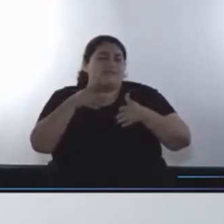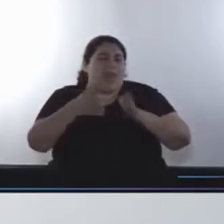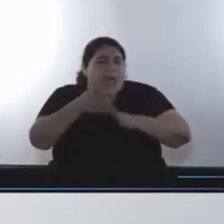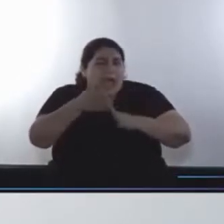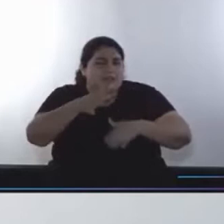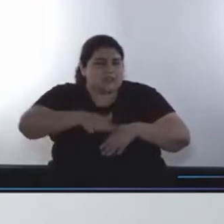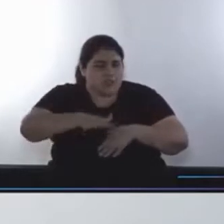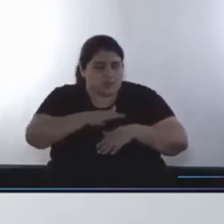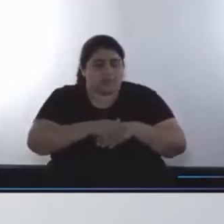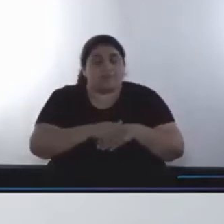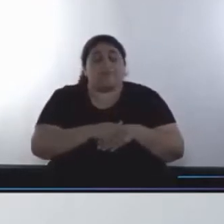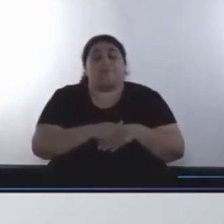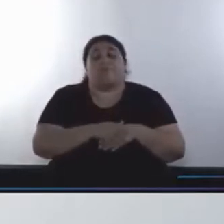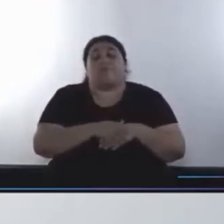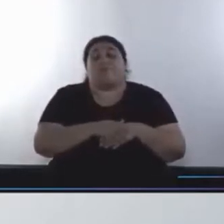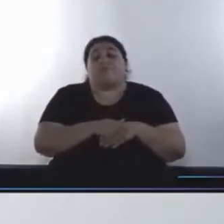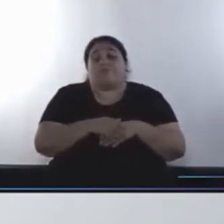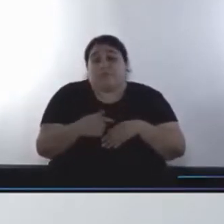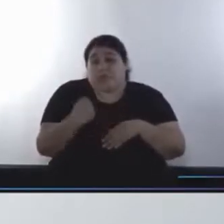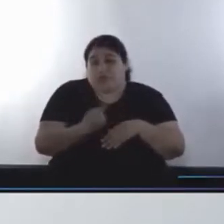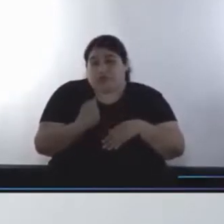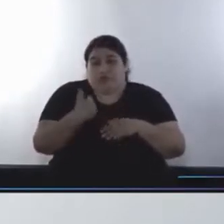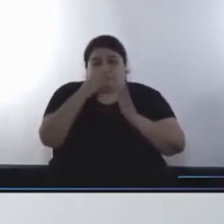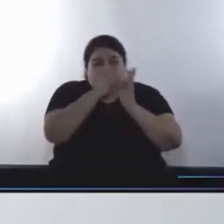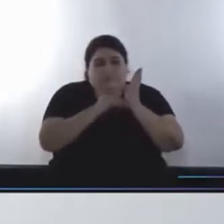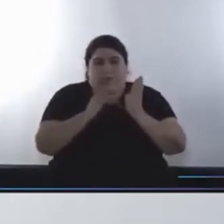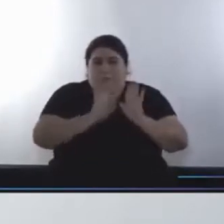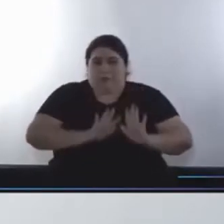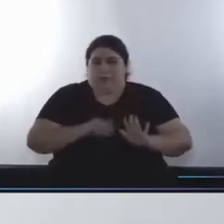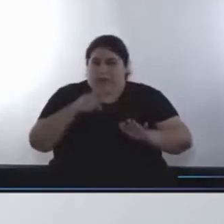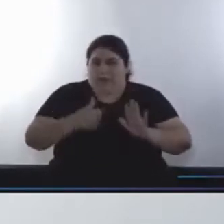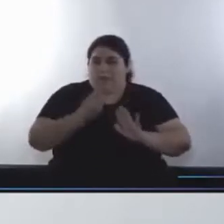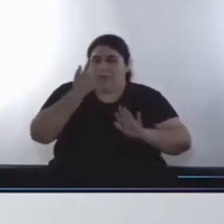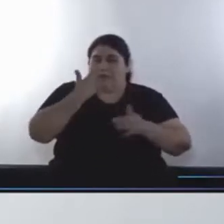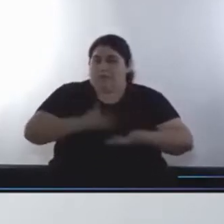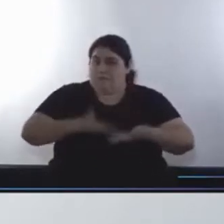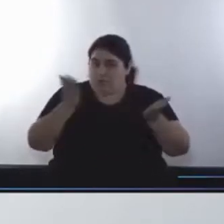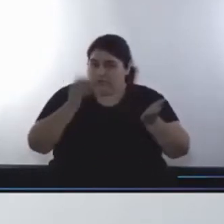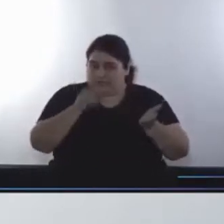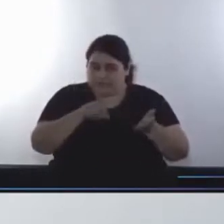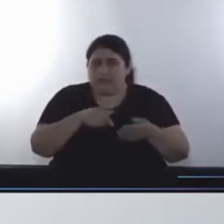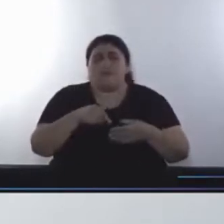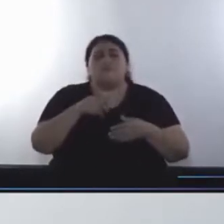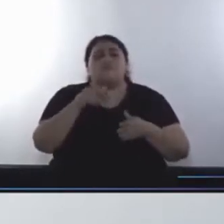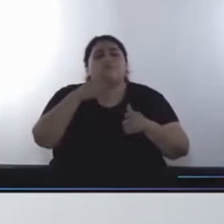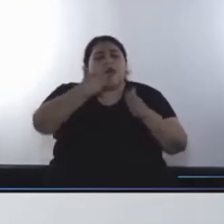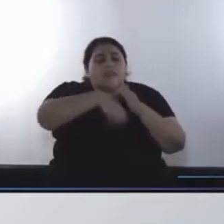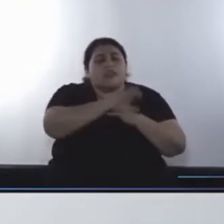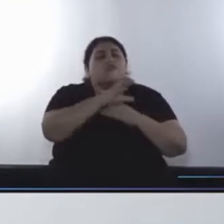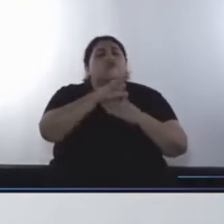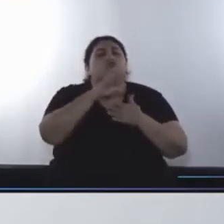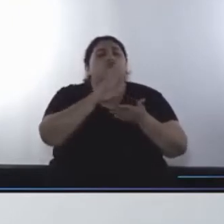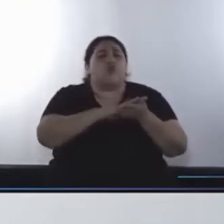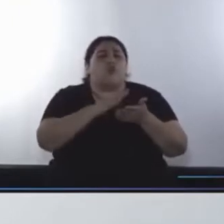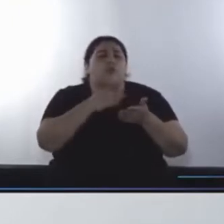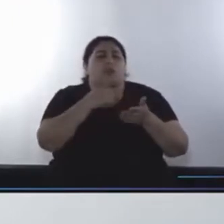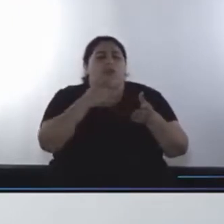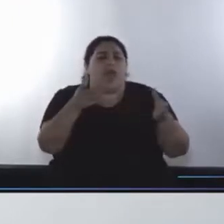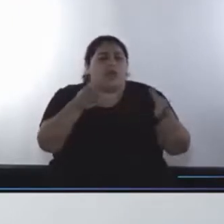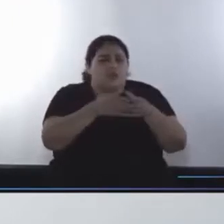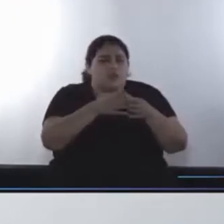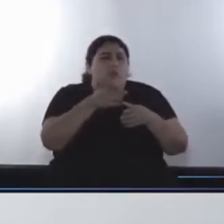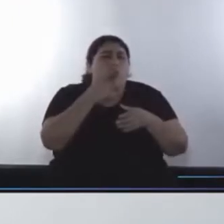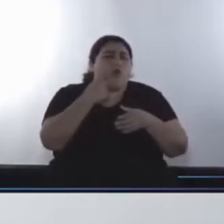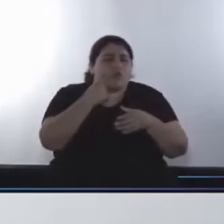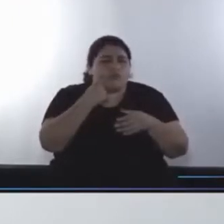que hoy estrenamos en público fue hecho con la participación de la Dirección de Asuntos Municipales de la Universidad